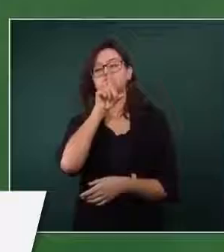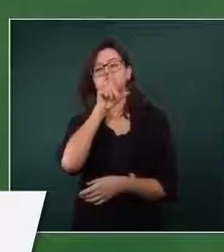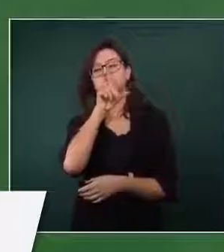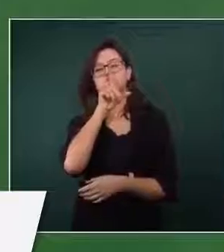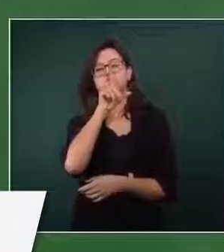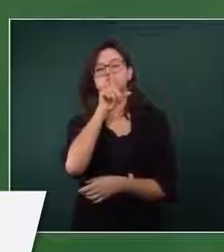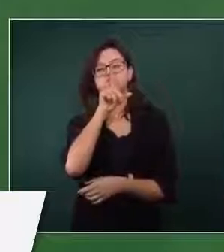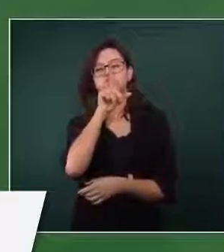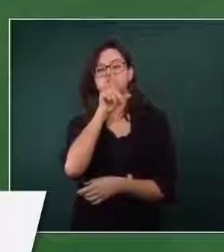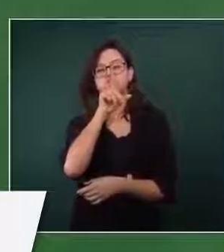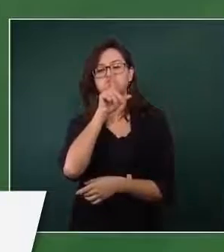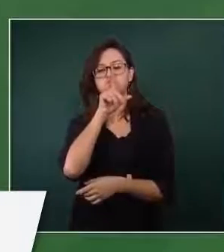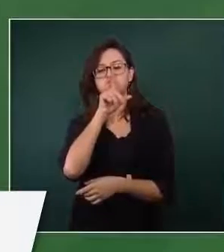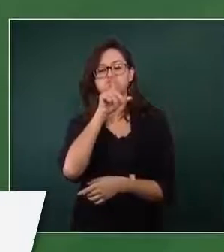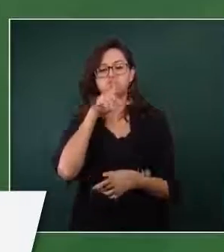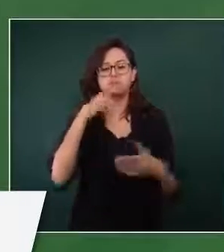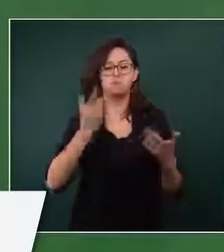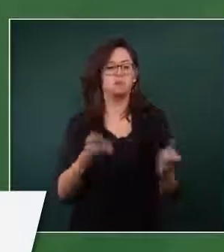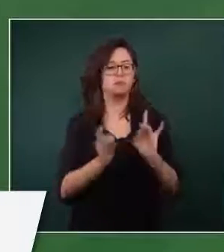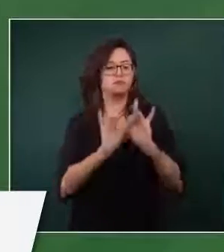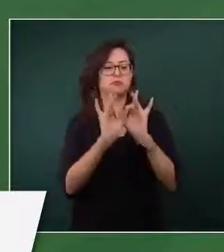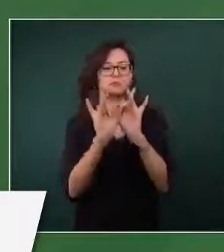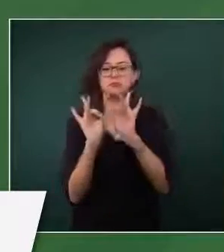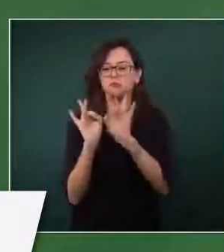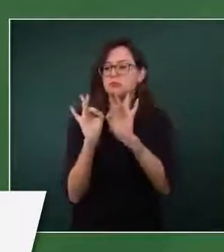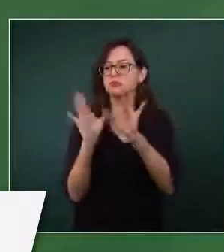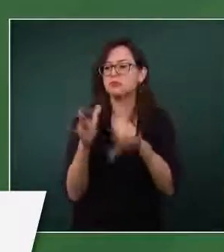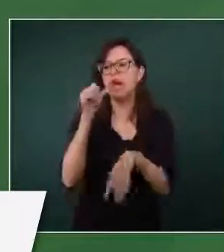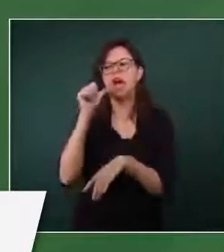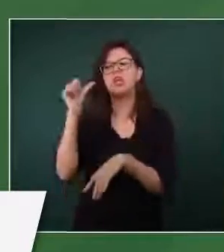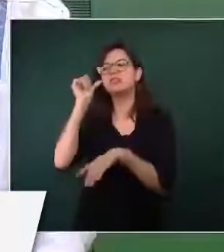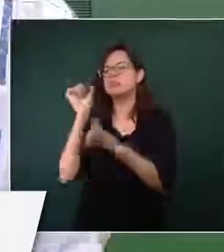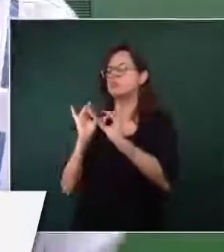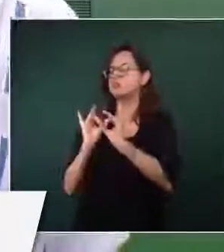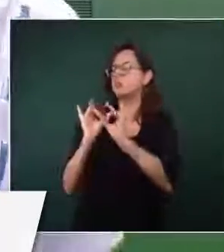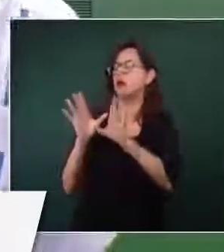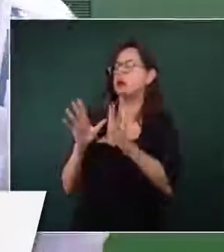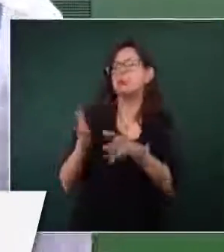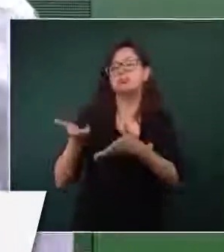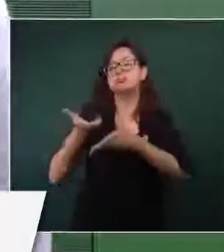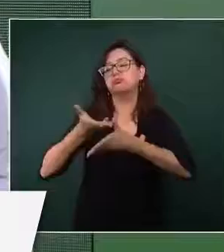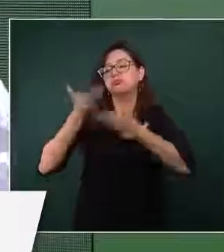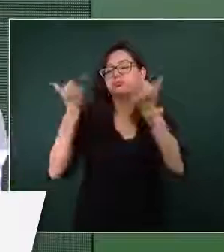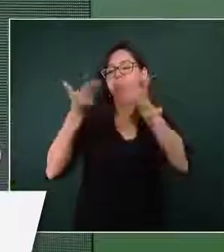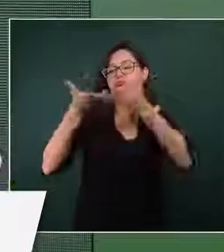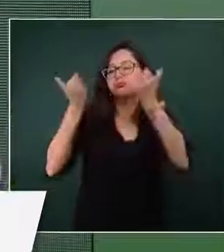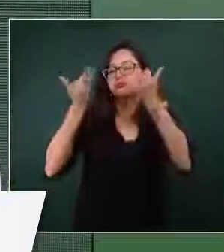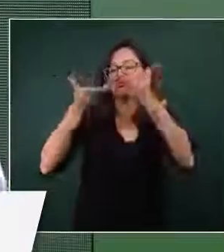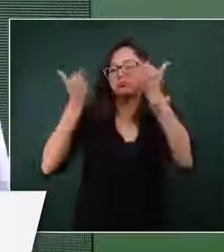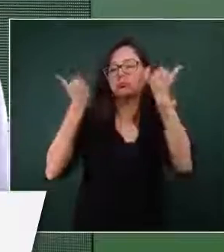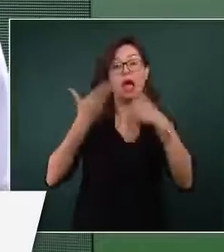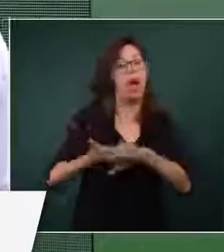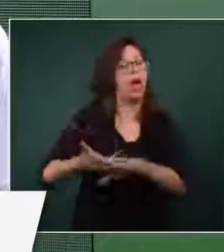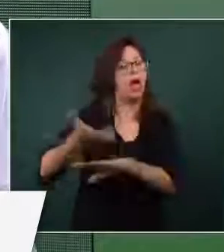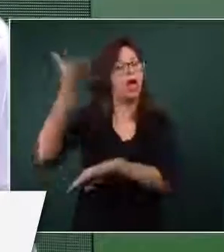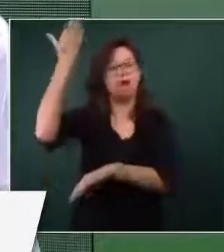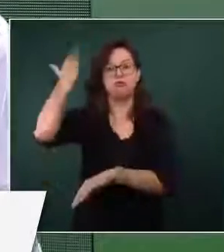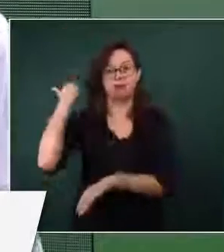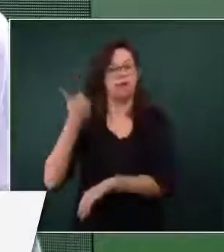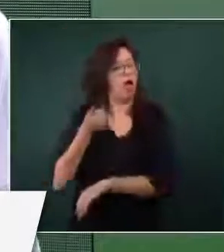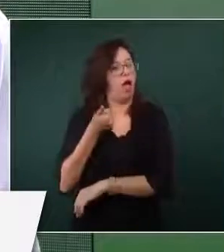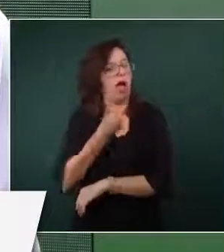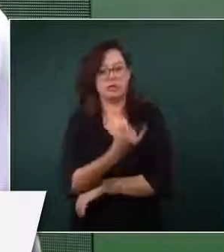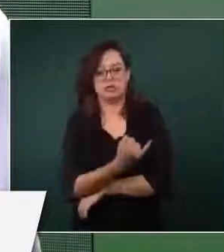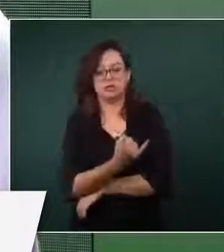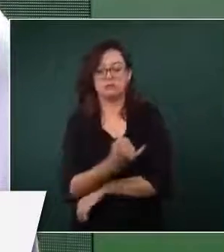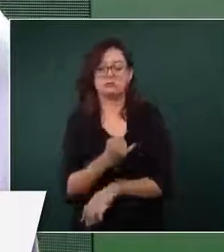lo sucedido, se tenían las estadísticas hasta